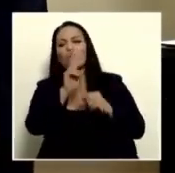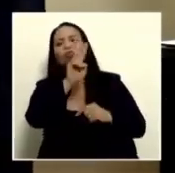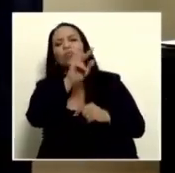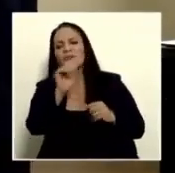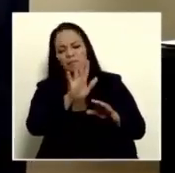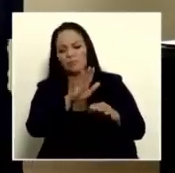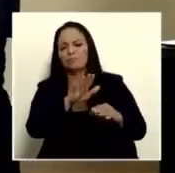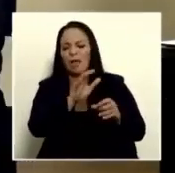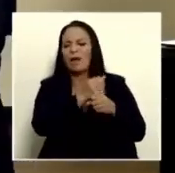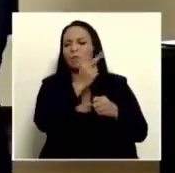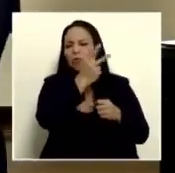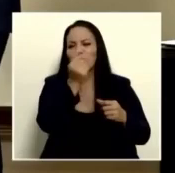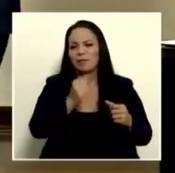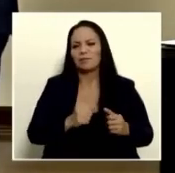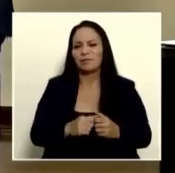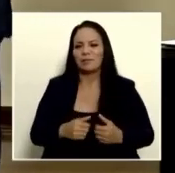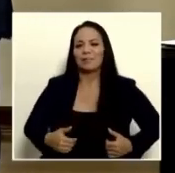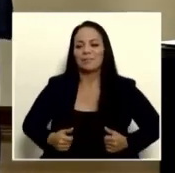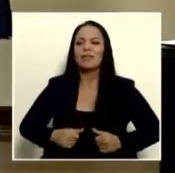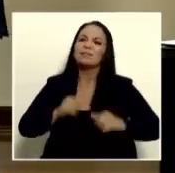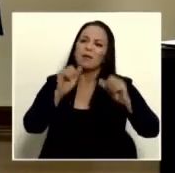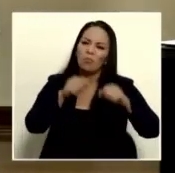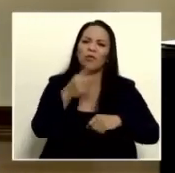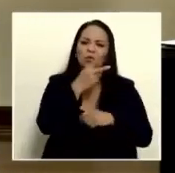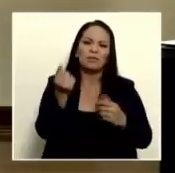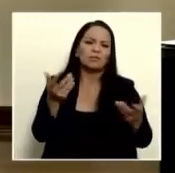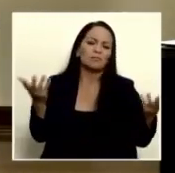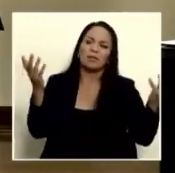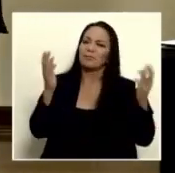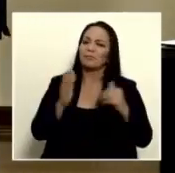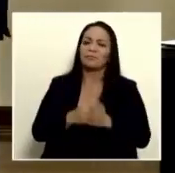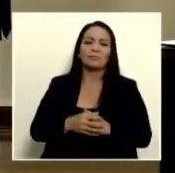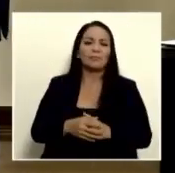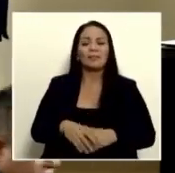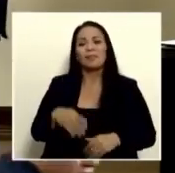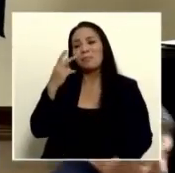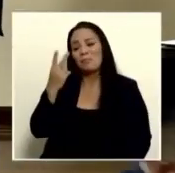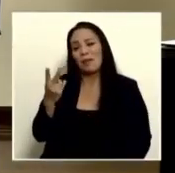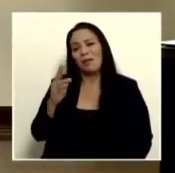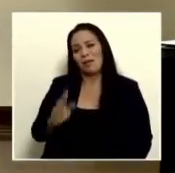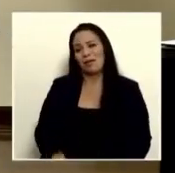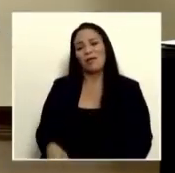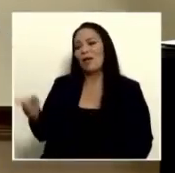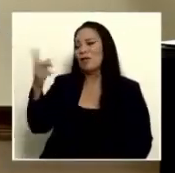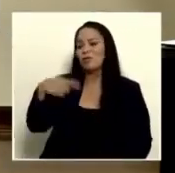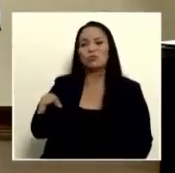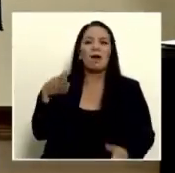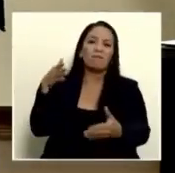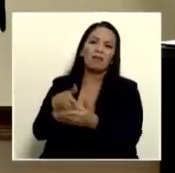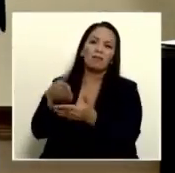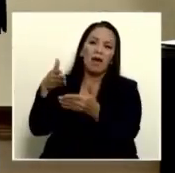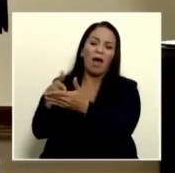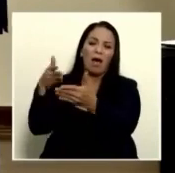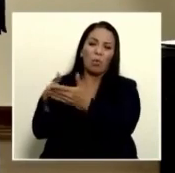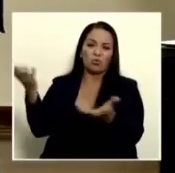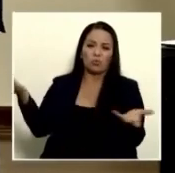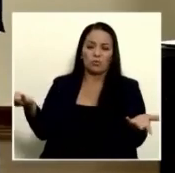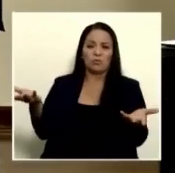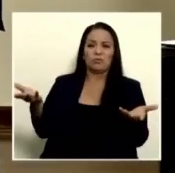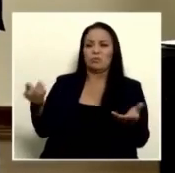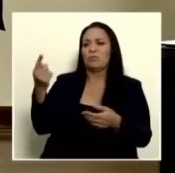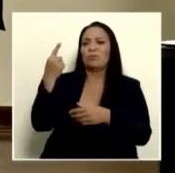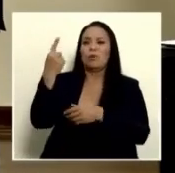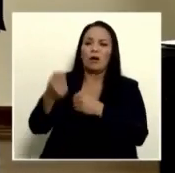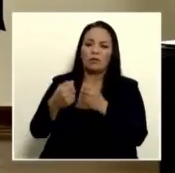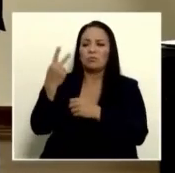hagámoslo en dos si se puede si porque de ahí es que vea han estado tan golpeados y tienen un año dos